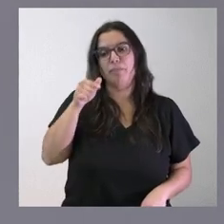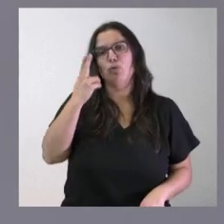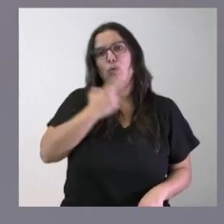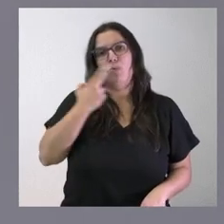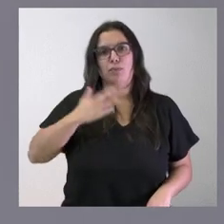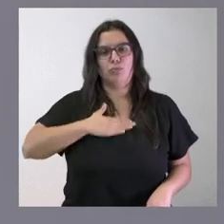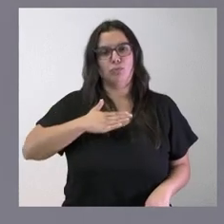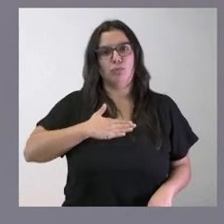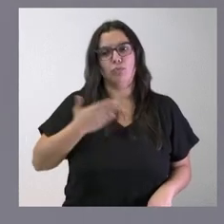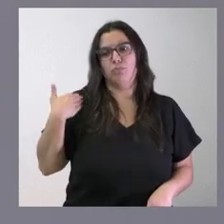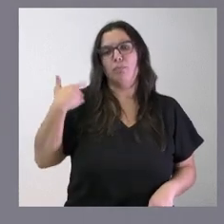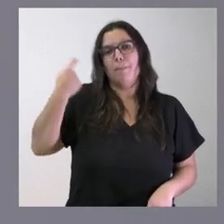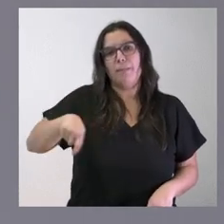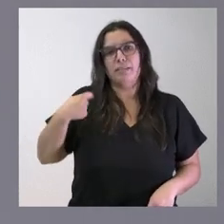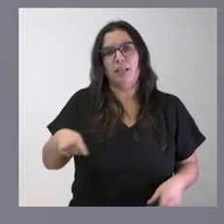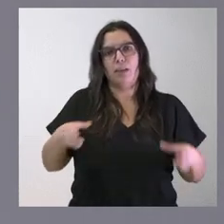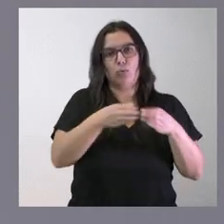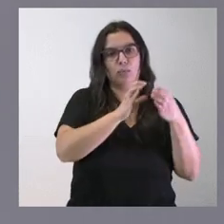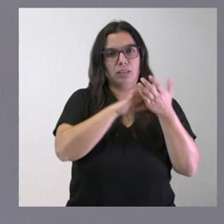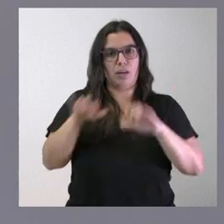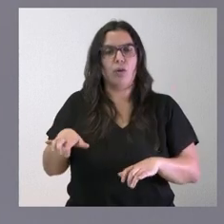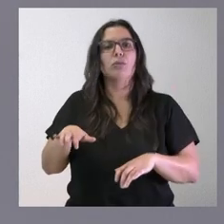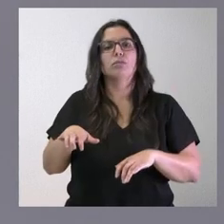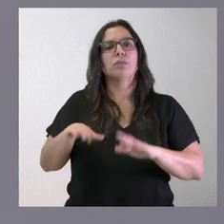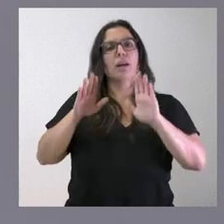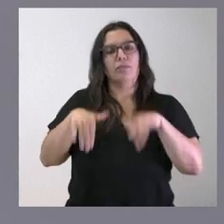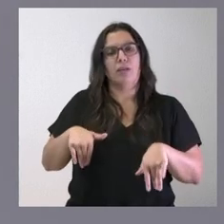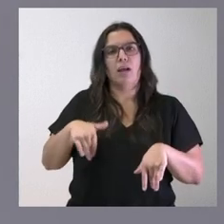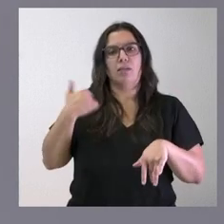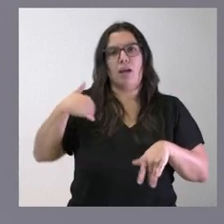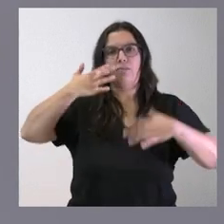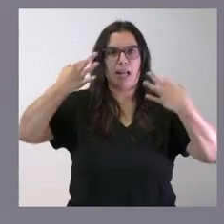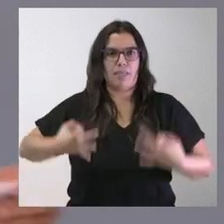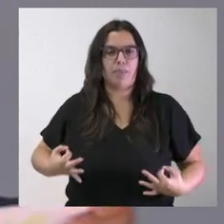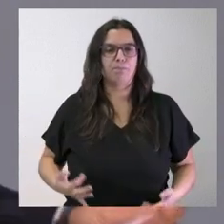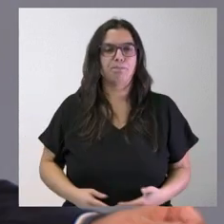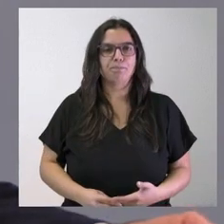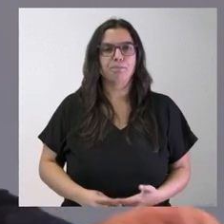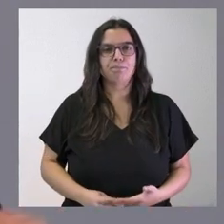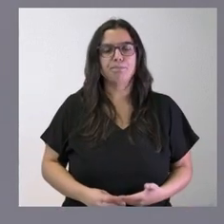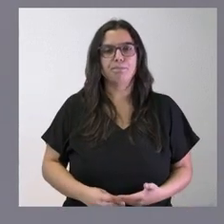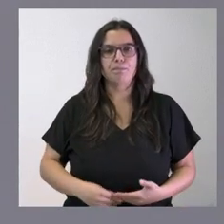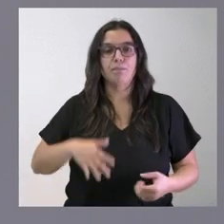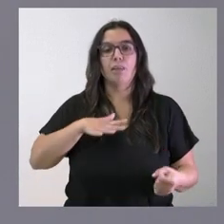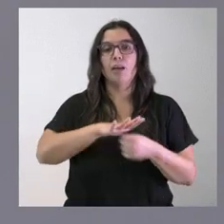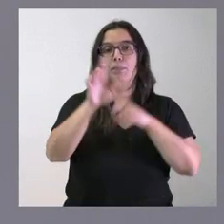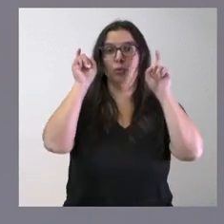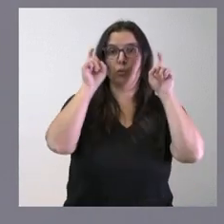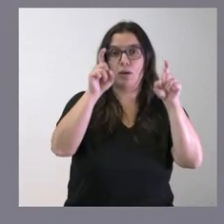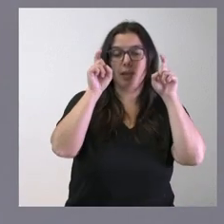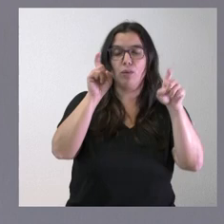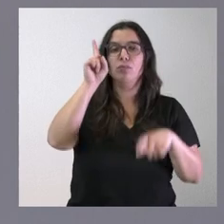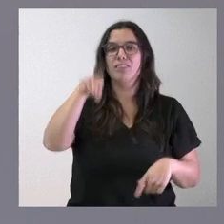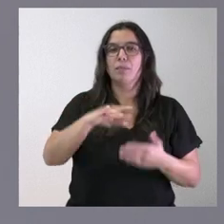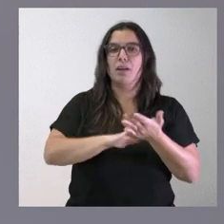que ya asumió el presidente de la Junta de Castilla y León y que se hace ahora realidad. En el ámbito de educación y también hablando